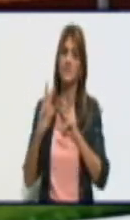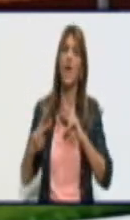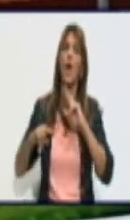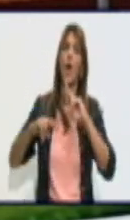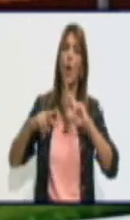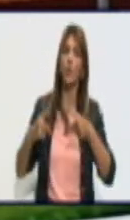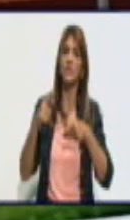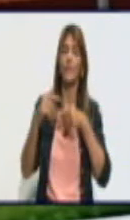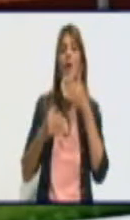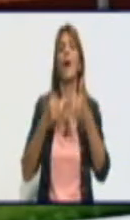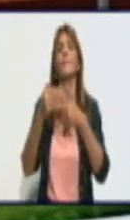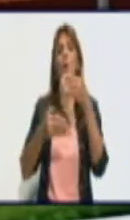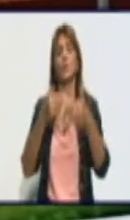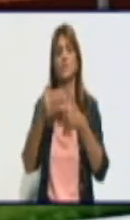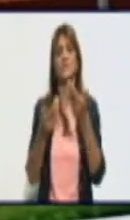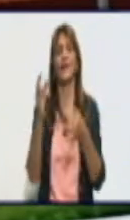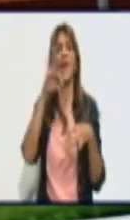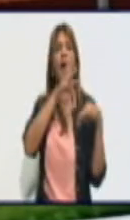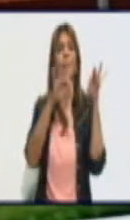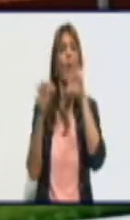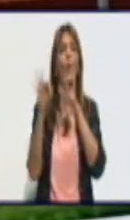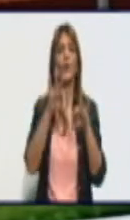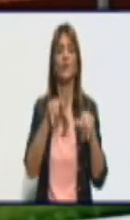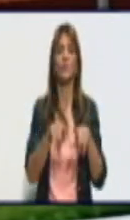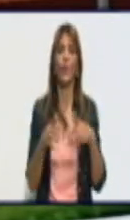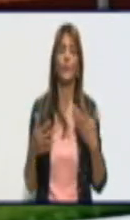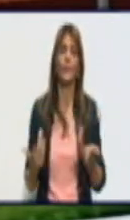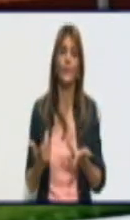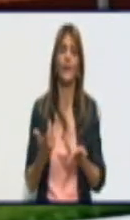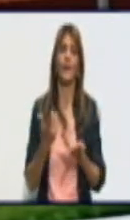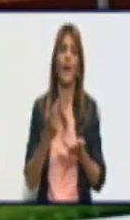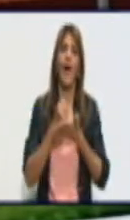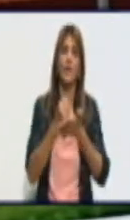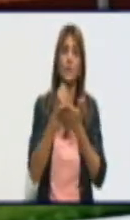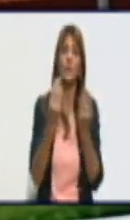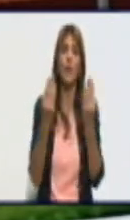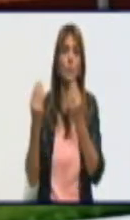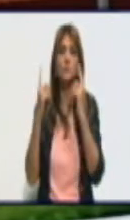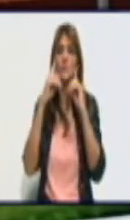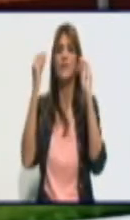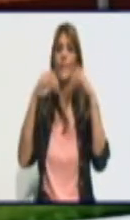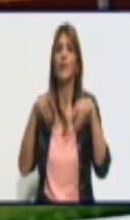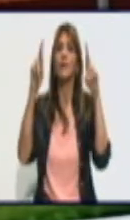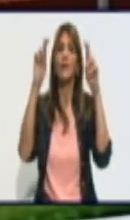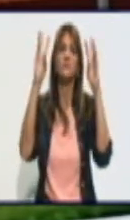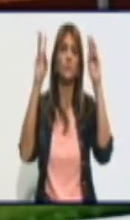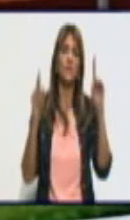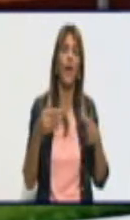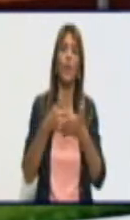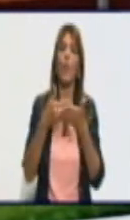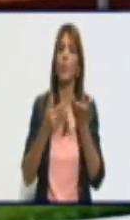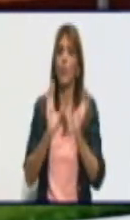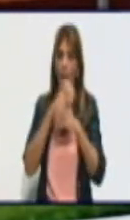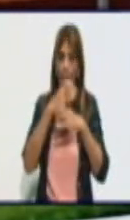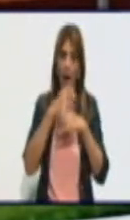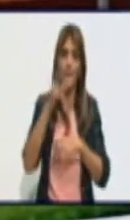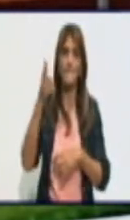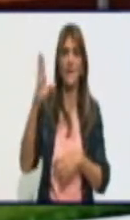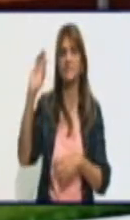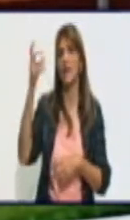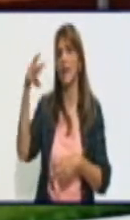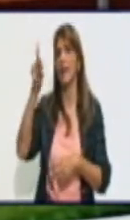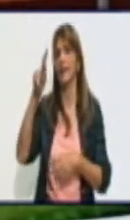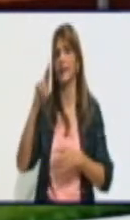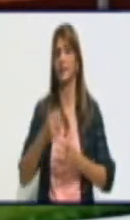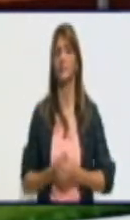nuestro laboratorio, que va a ayudar a leer y a procesar un número de muestras importantes en nuestra provincia. Seguimos en